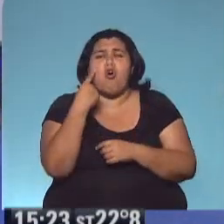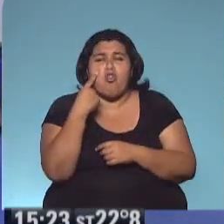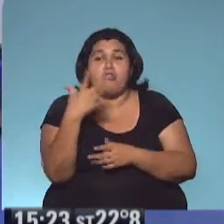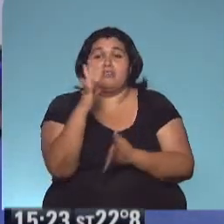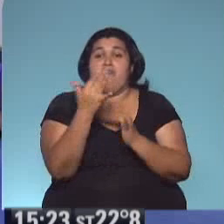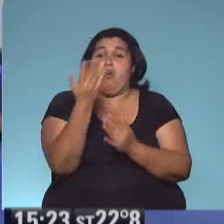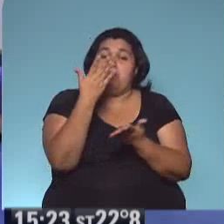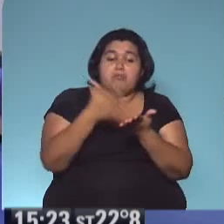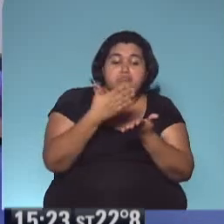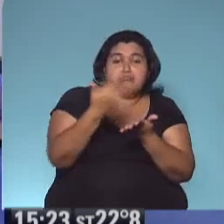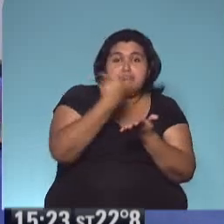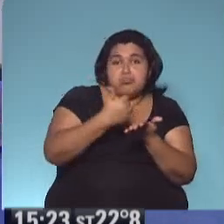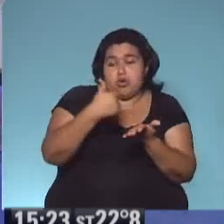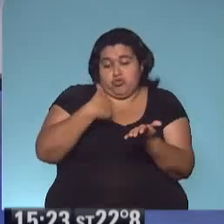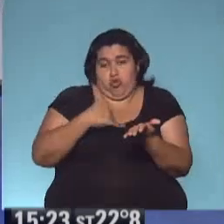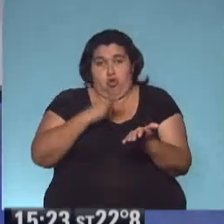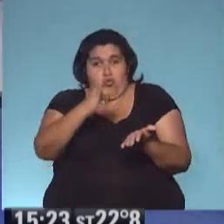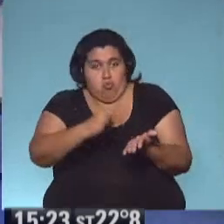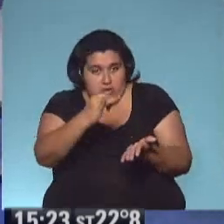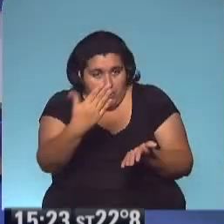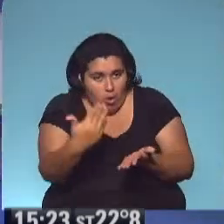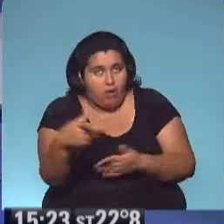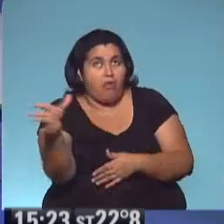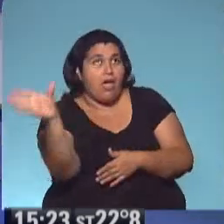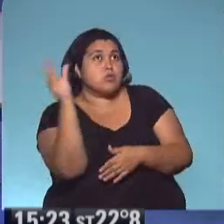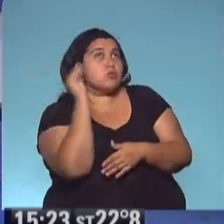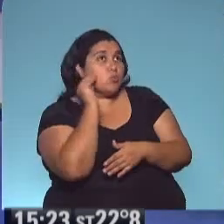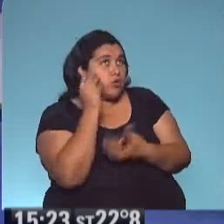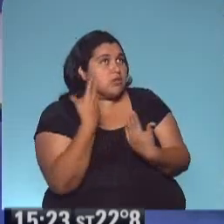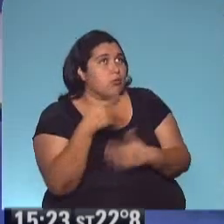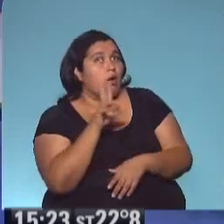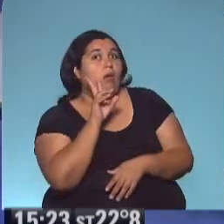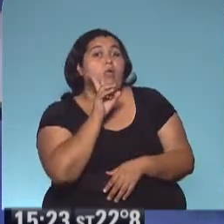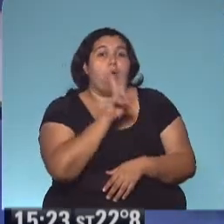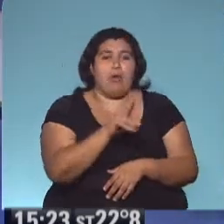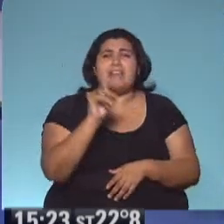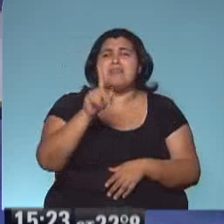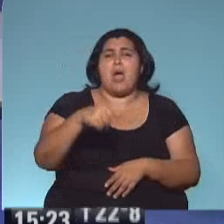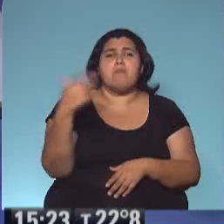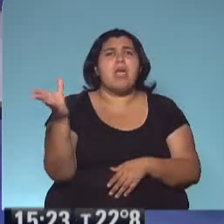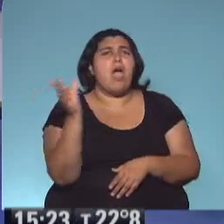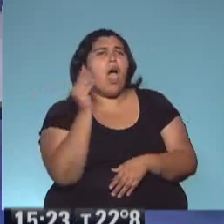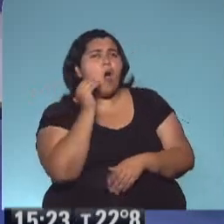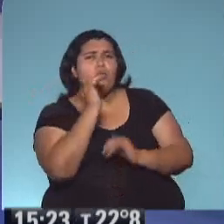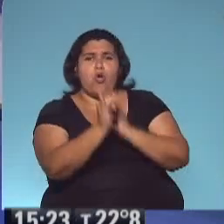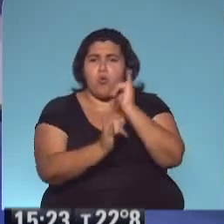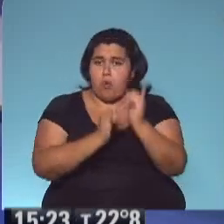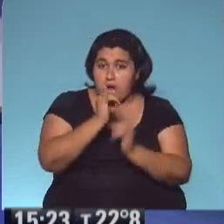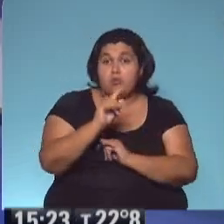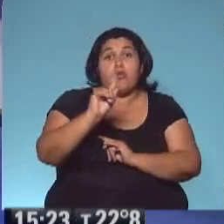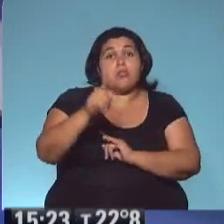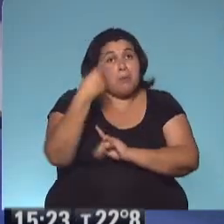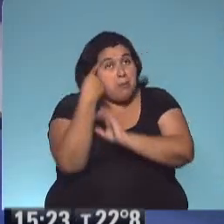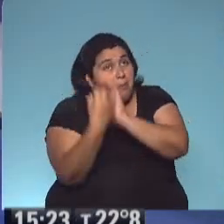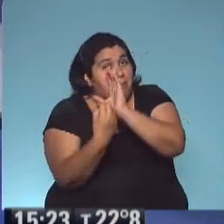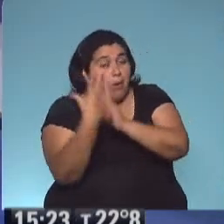cuento, puedo contar yo un cuento. Yo escuché cuentos, hay cuentos que vienen que dicen audio cuentos. Audio cuentos, sí. También uno puede inventar un